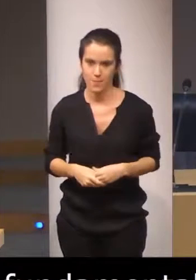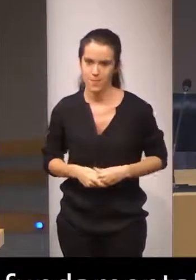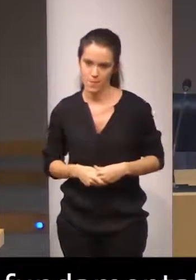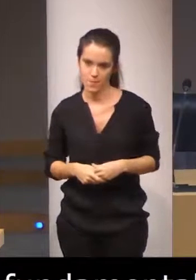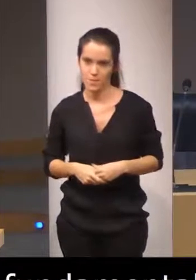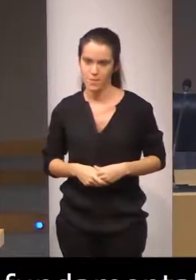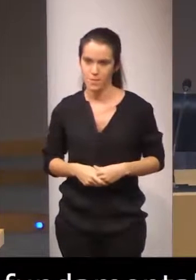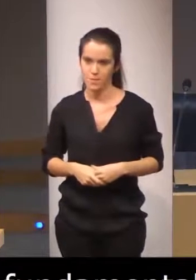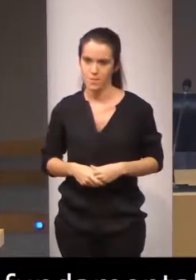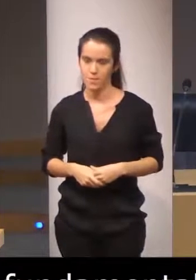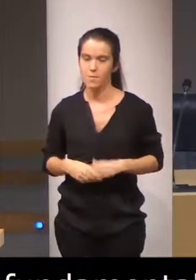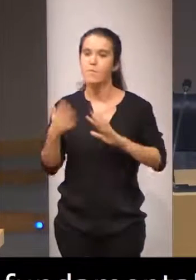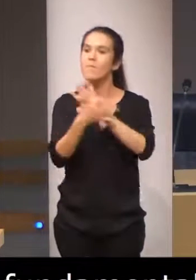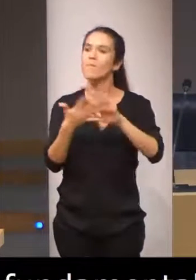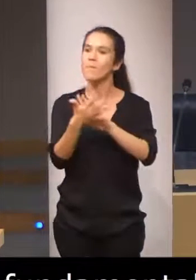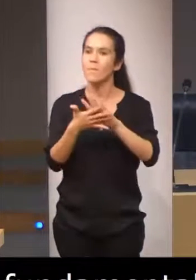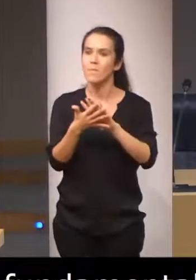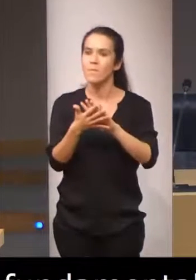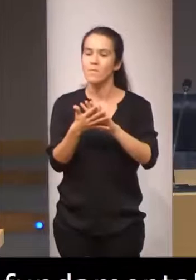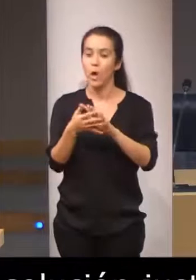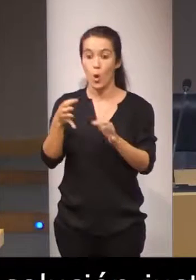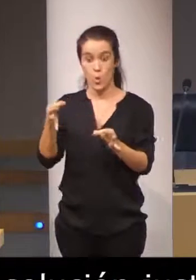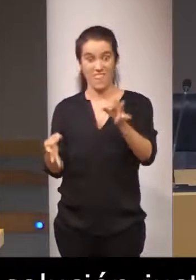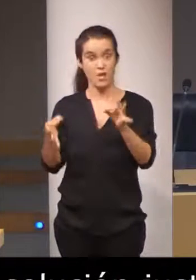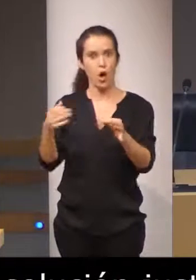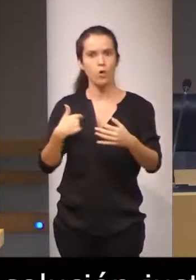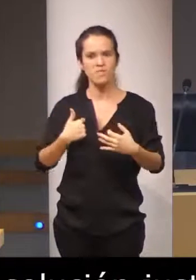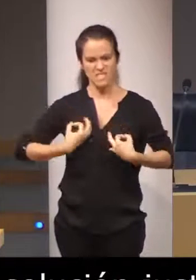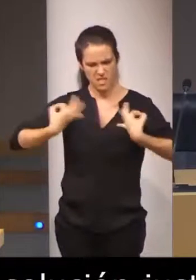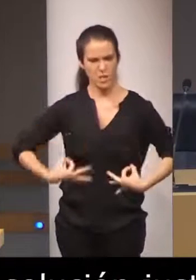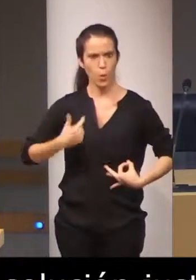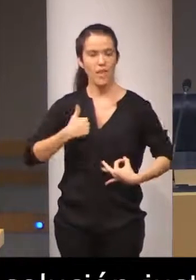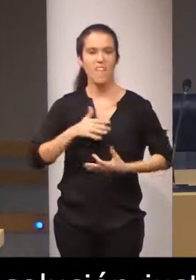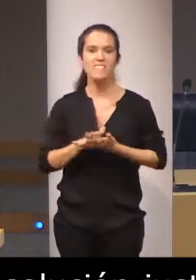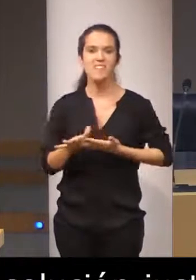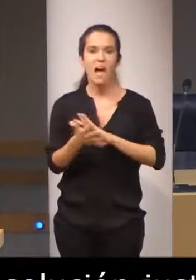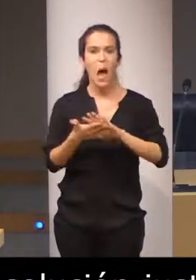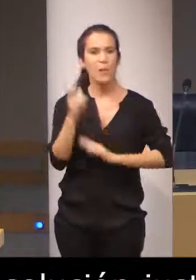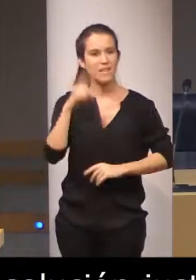Hablar de seguridad jurídica significa hablar de certeza,